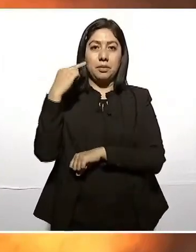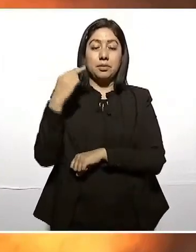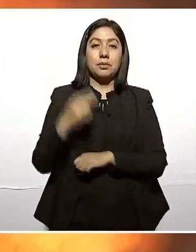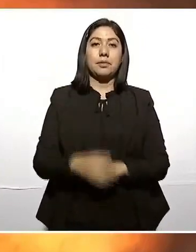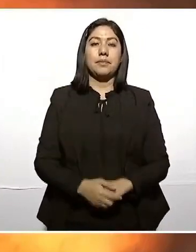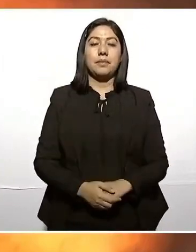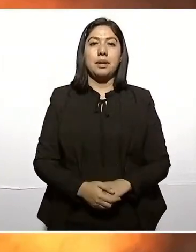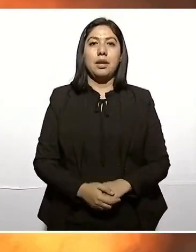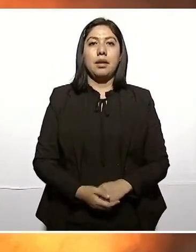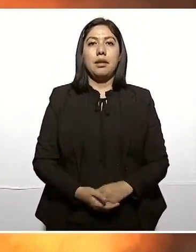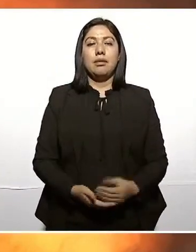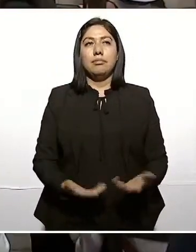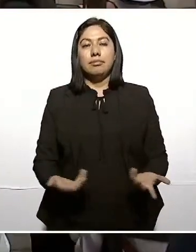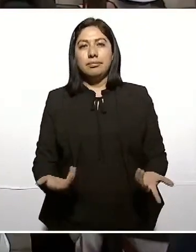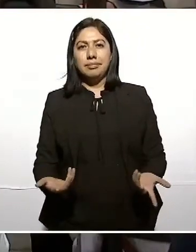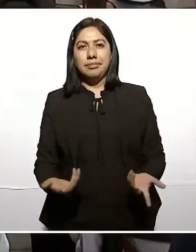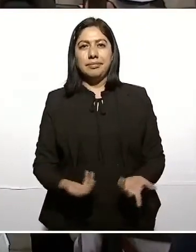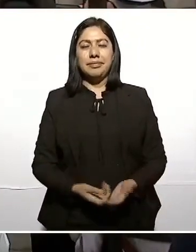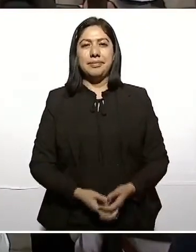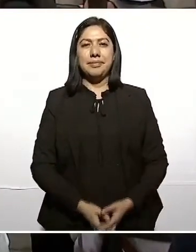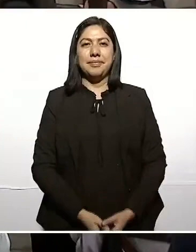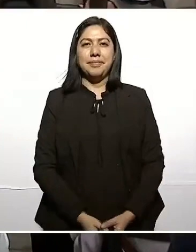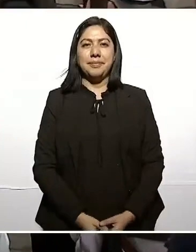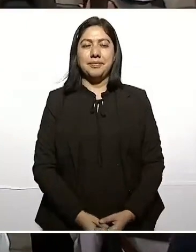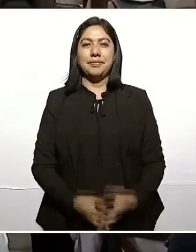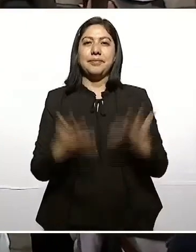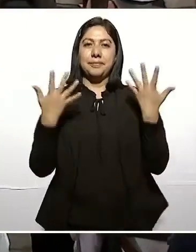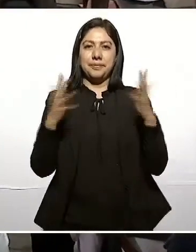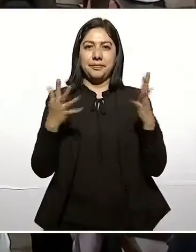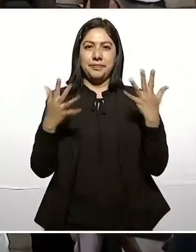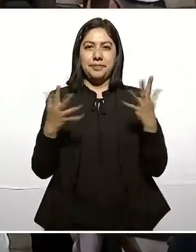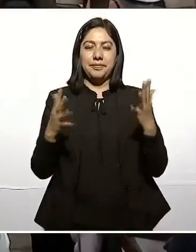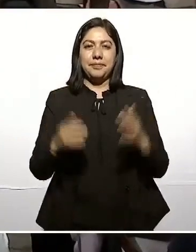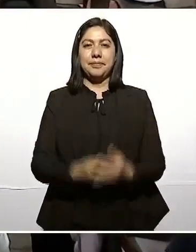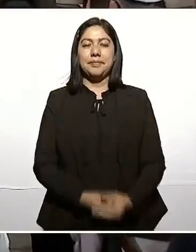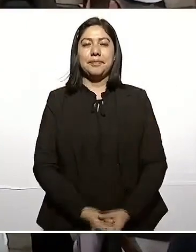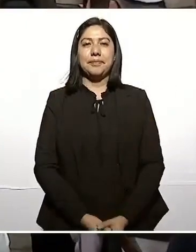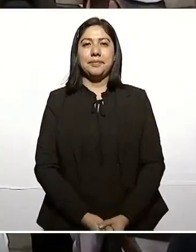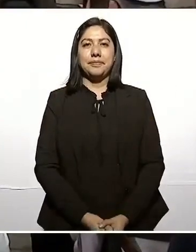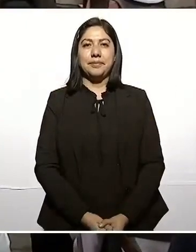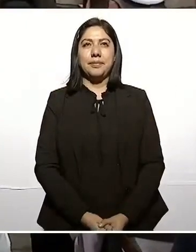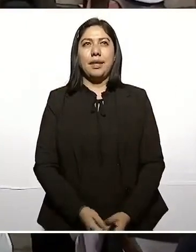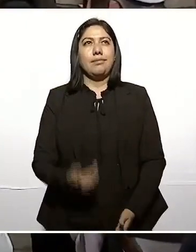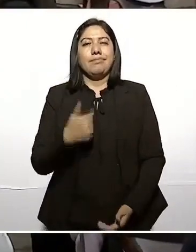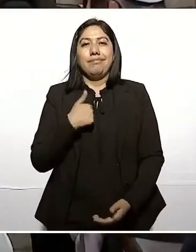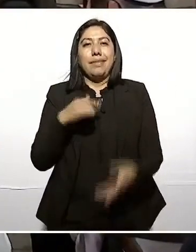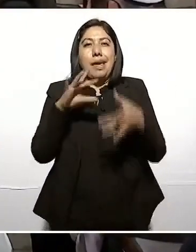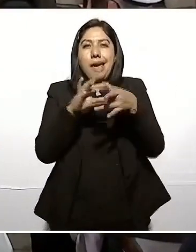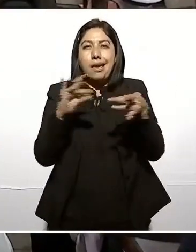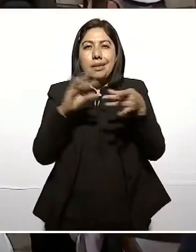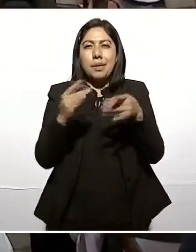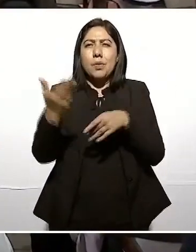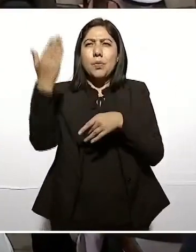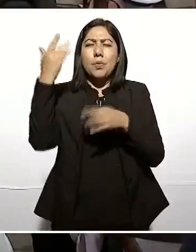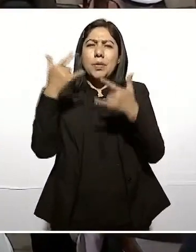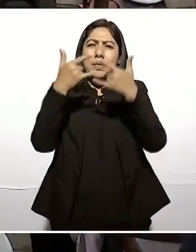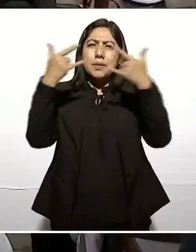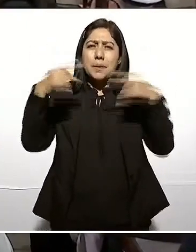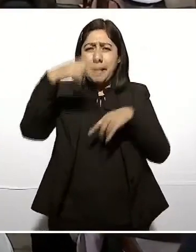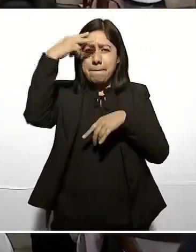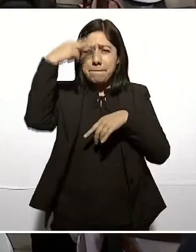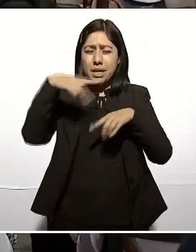se podría explicar la historia de México